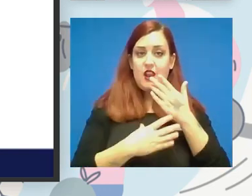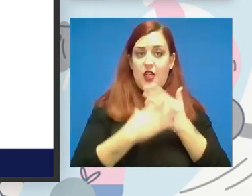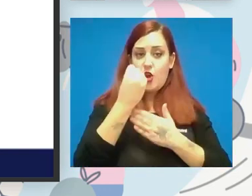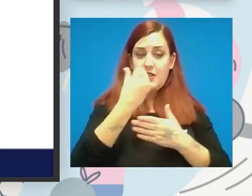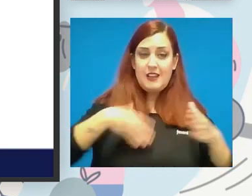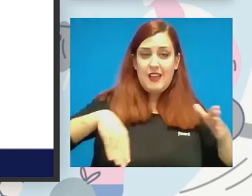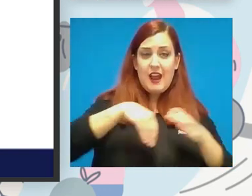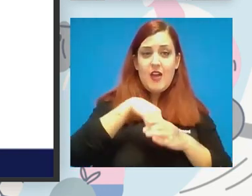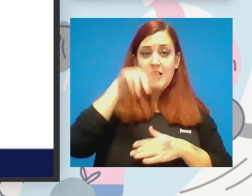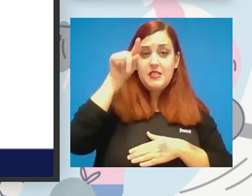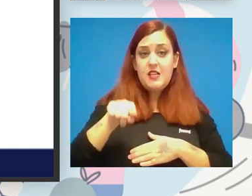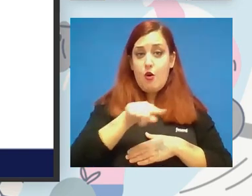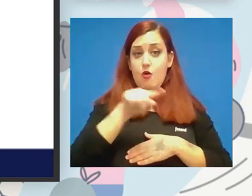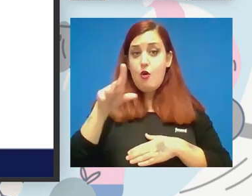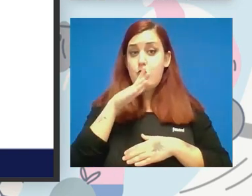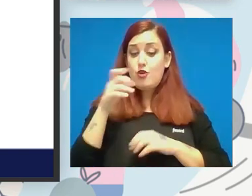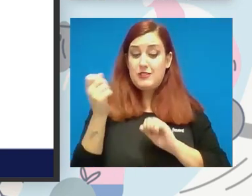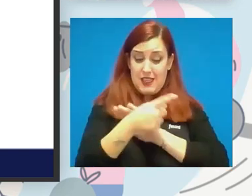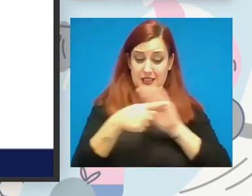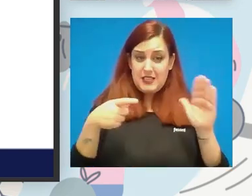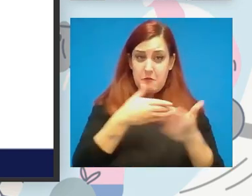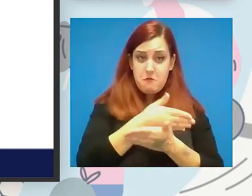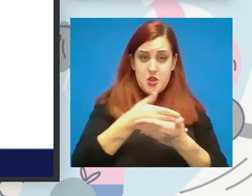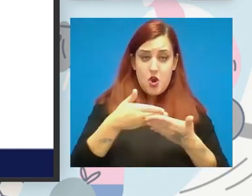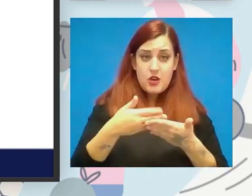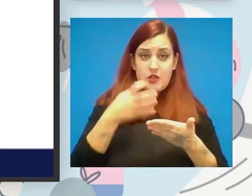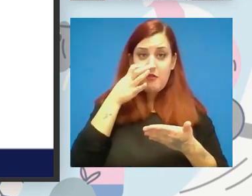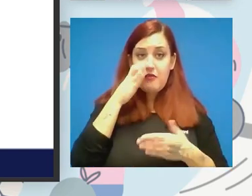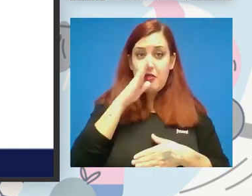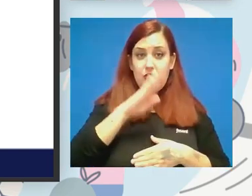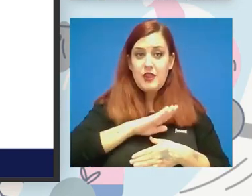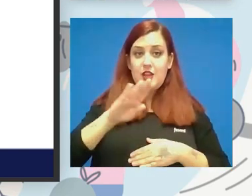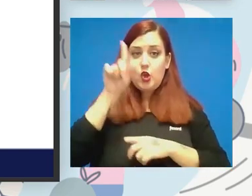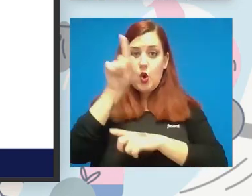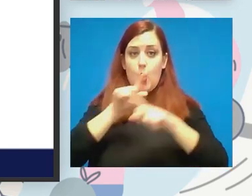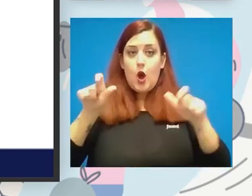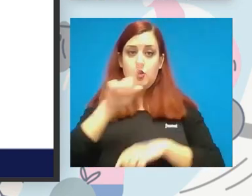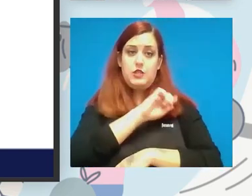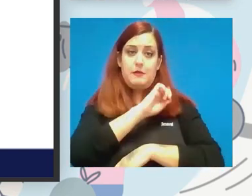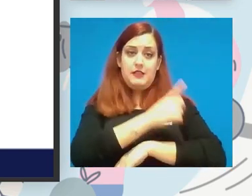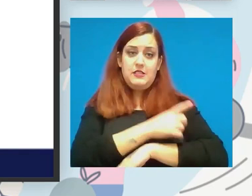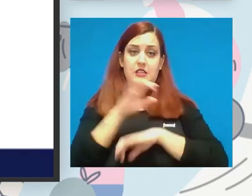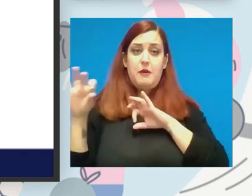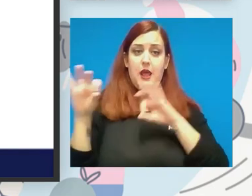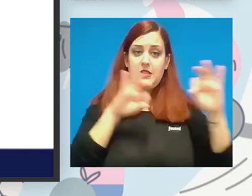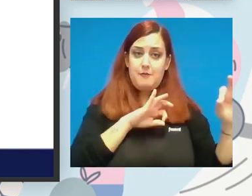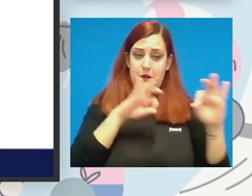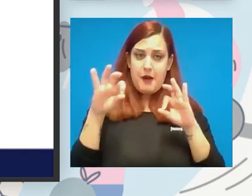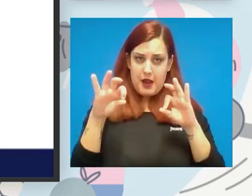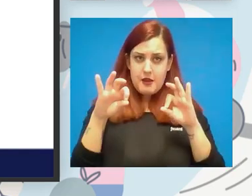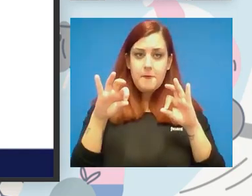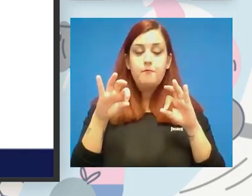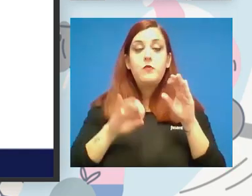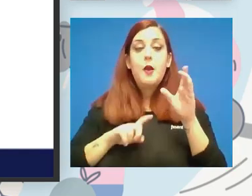quiere decir? pues que de esos 16 millones van a ir directamente a nuestros deportistas para que preparen por lo que veíamos su participación